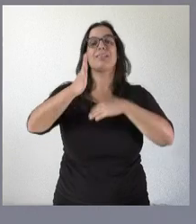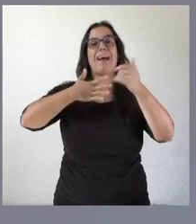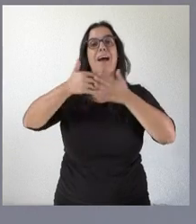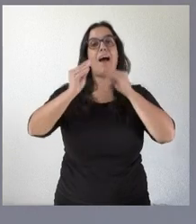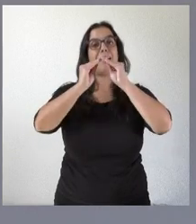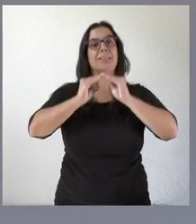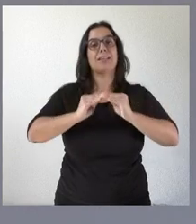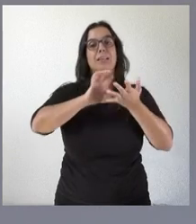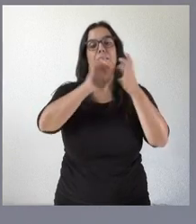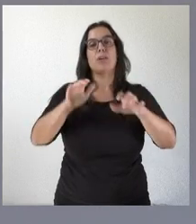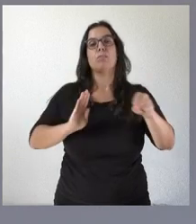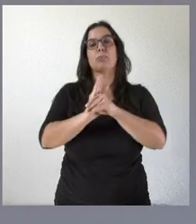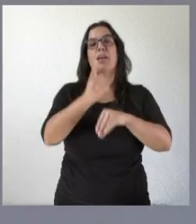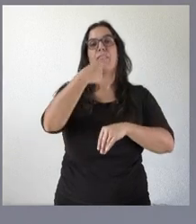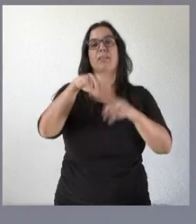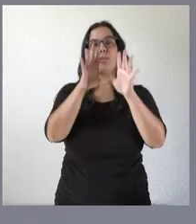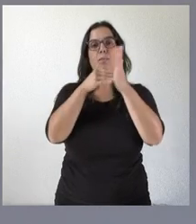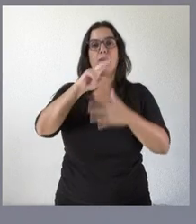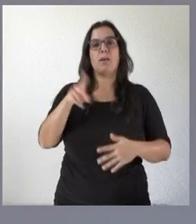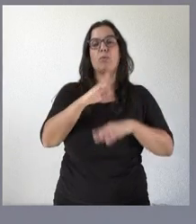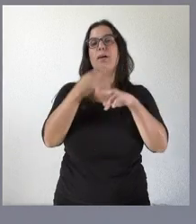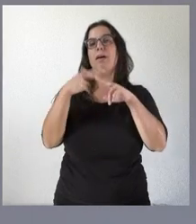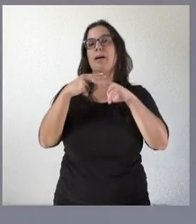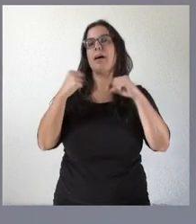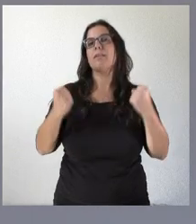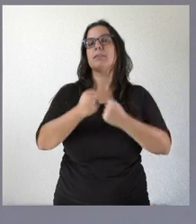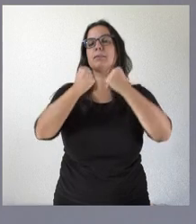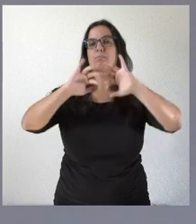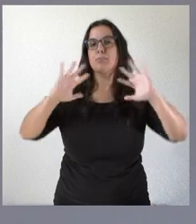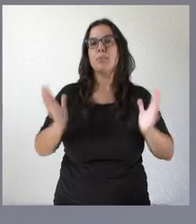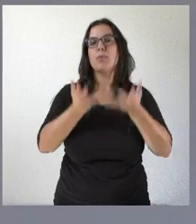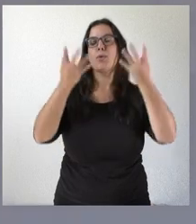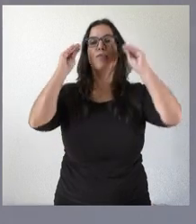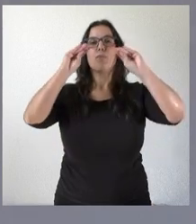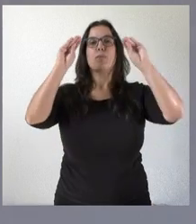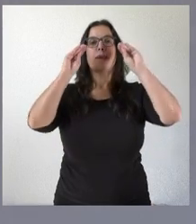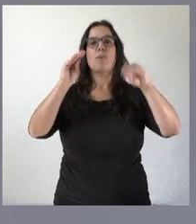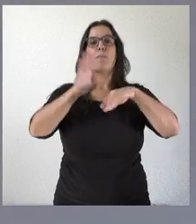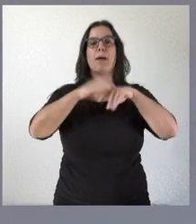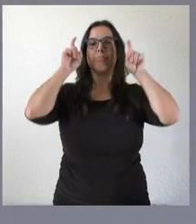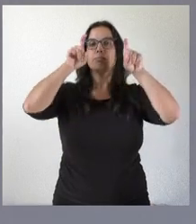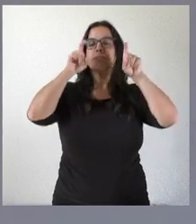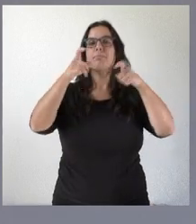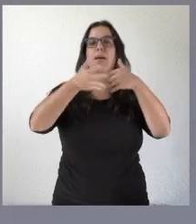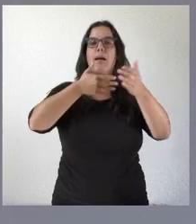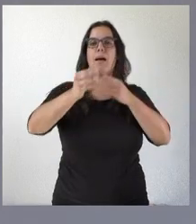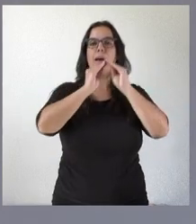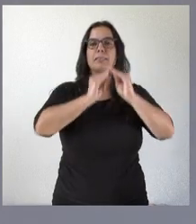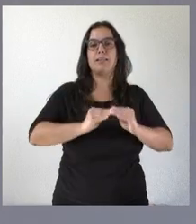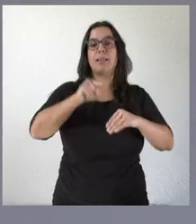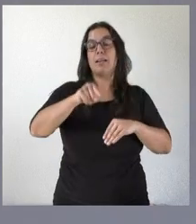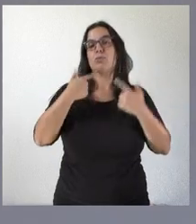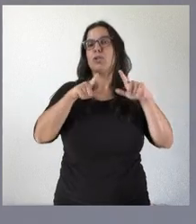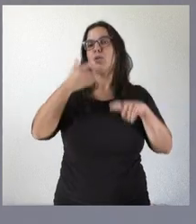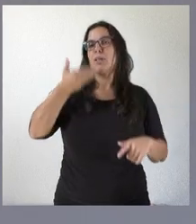de 110.000 euros para actividades de promoción y formación de la artesanía. Es un sector especialmente importante en nuestra